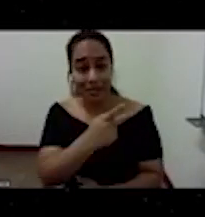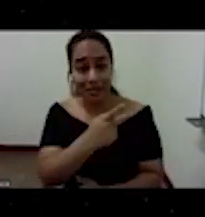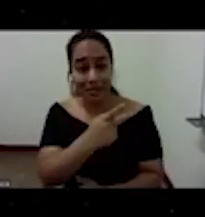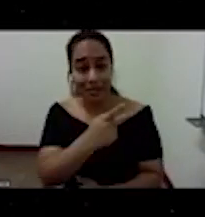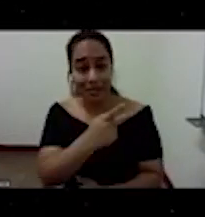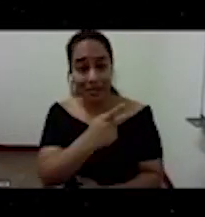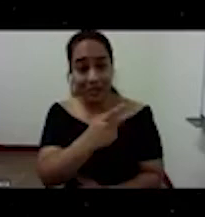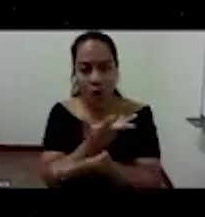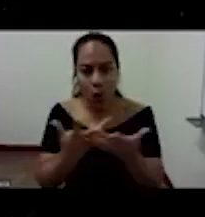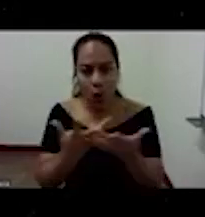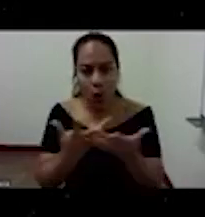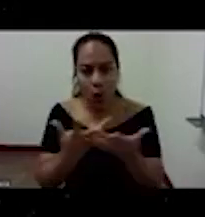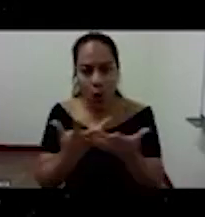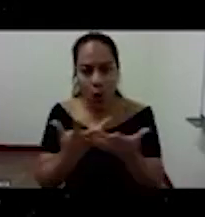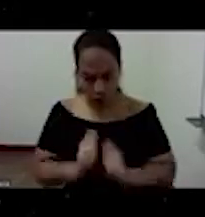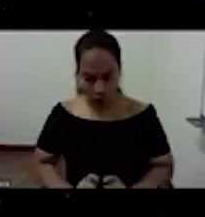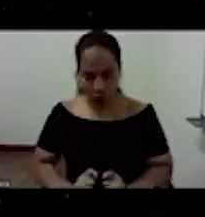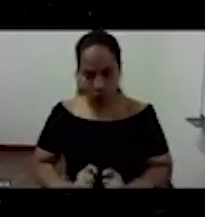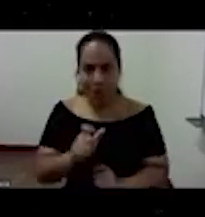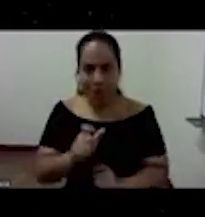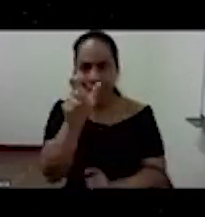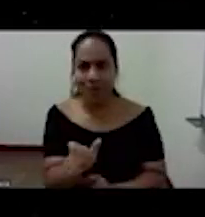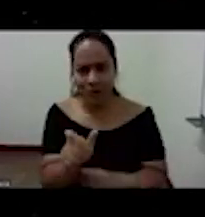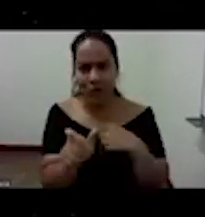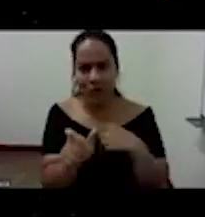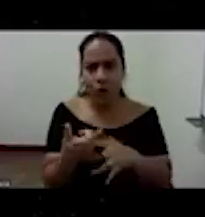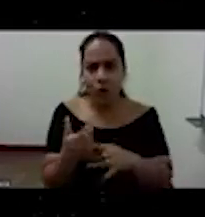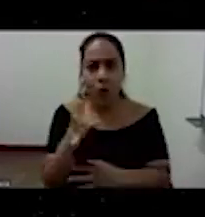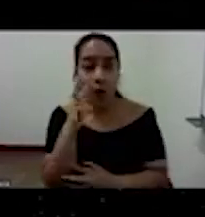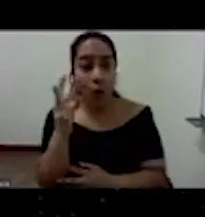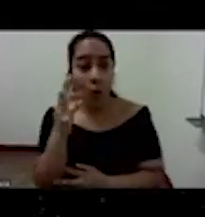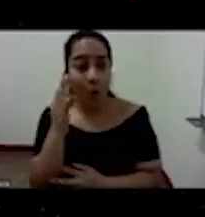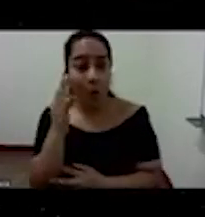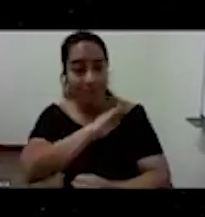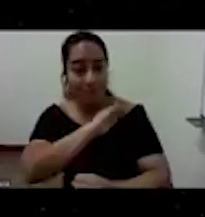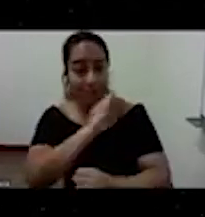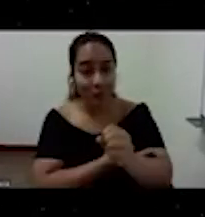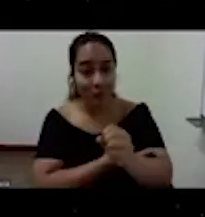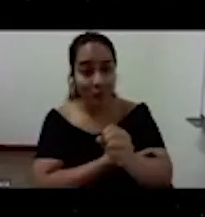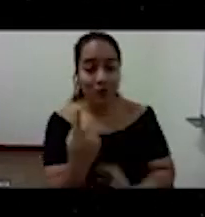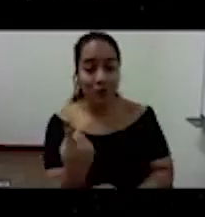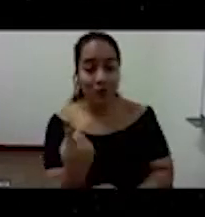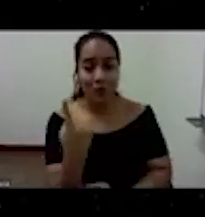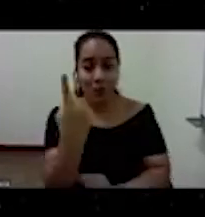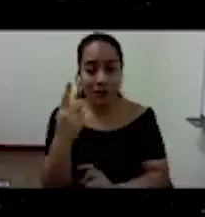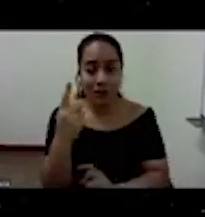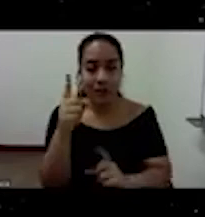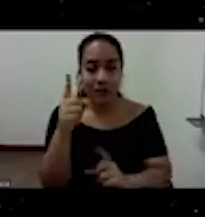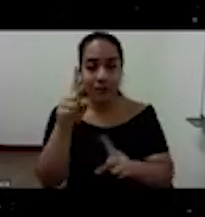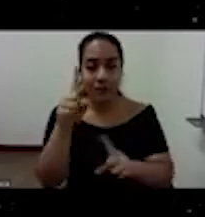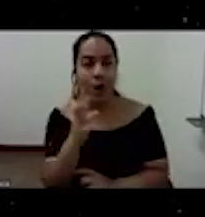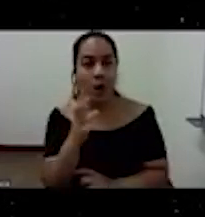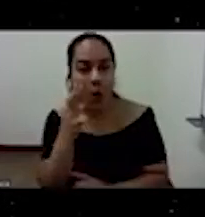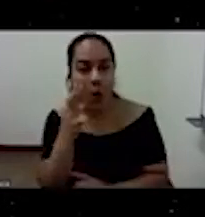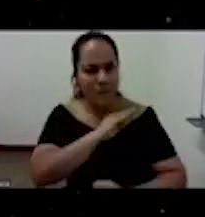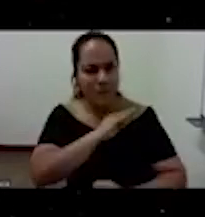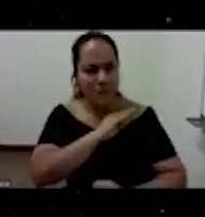del hombre político, del hombre poderoso,